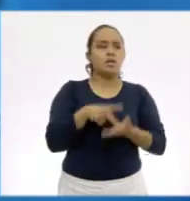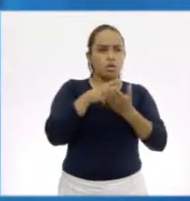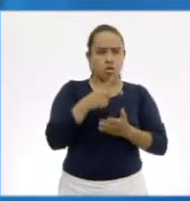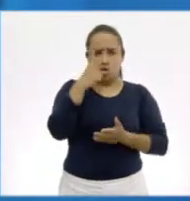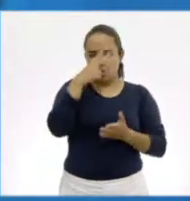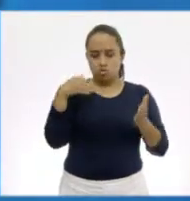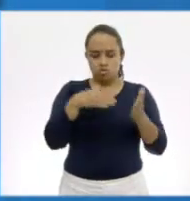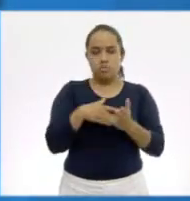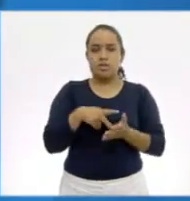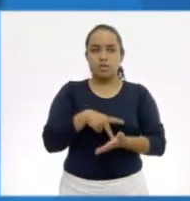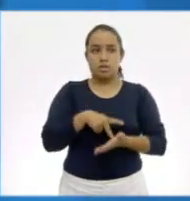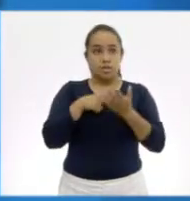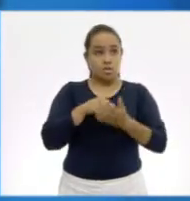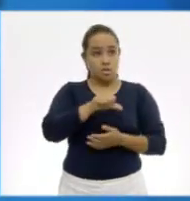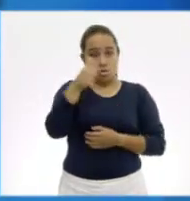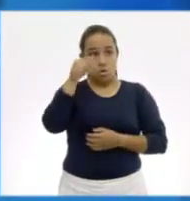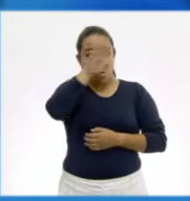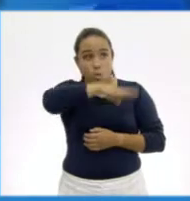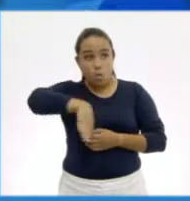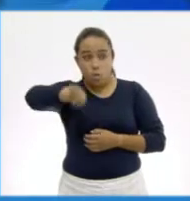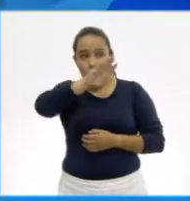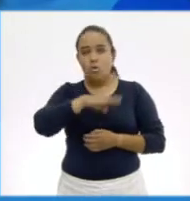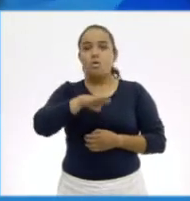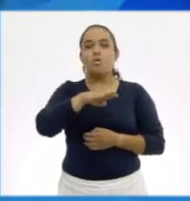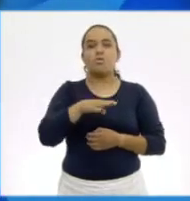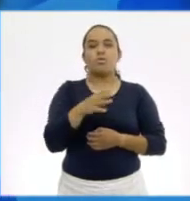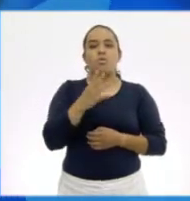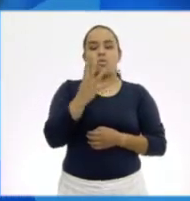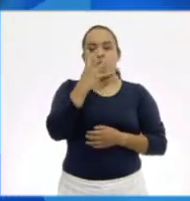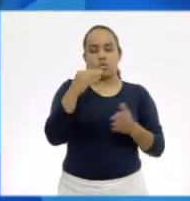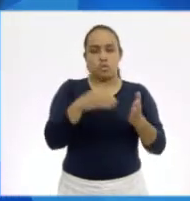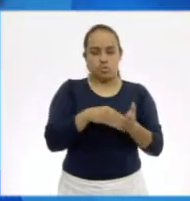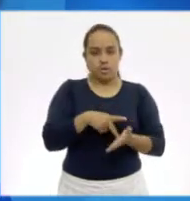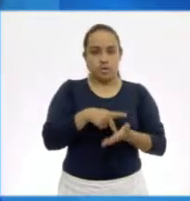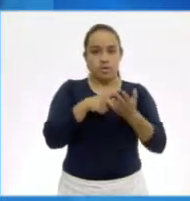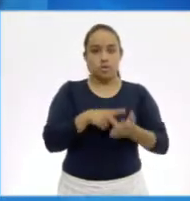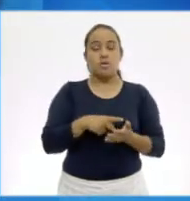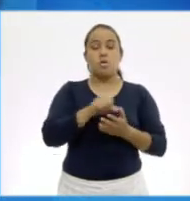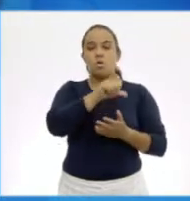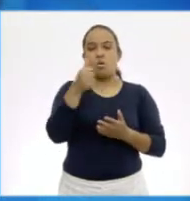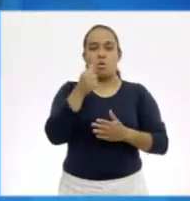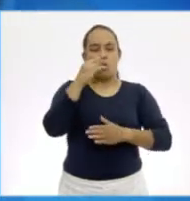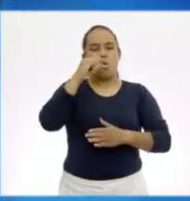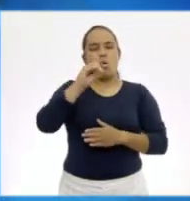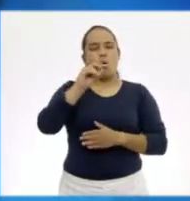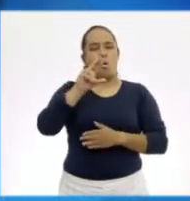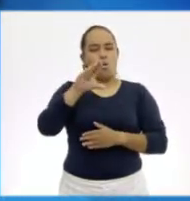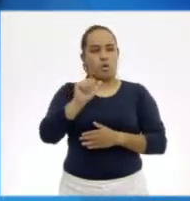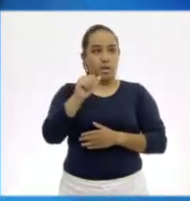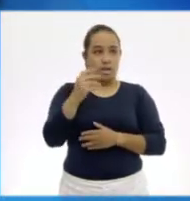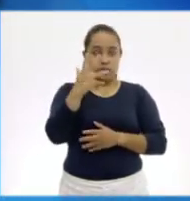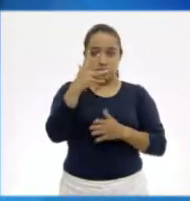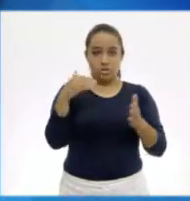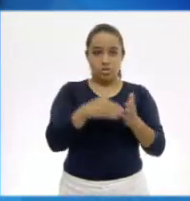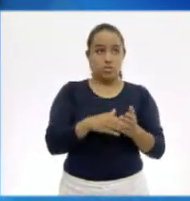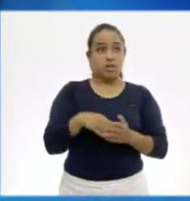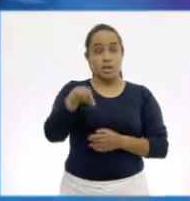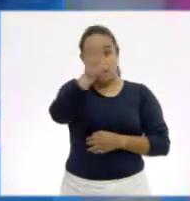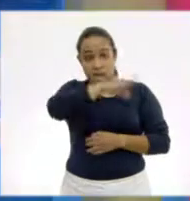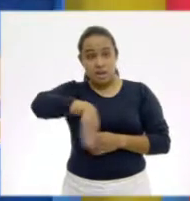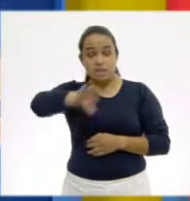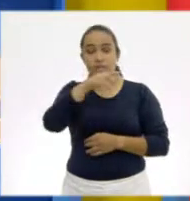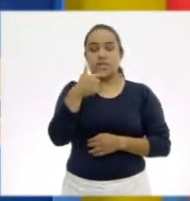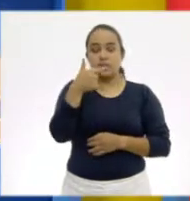,000 kilos. El elefante pesaba 4,000 kilos. 4,000. El elefante, 7,000 kilos.